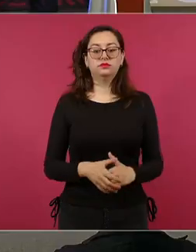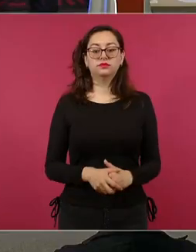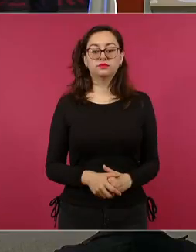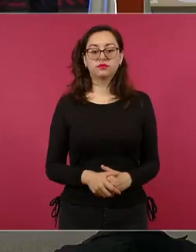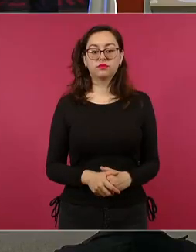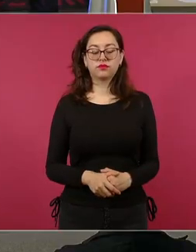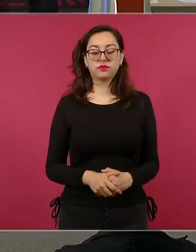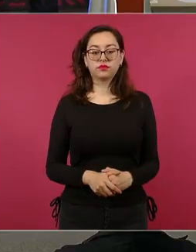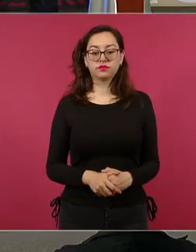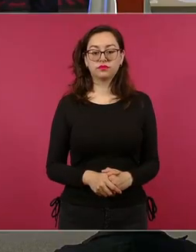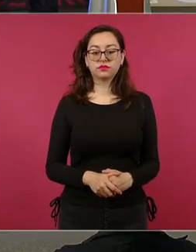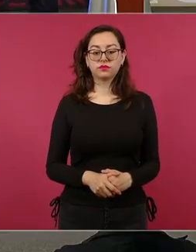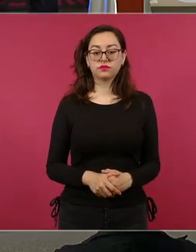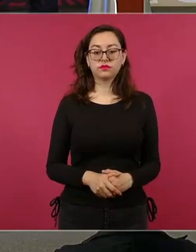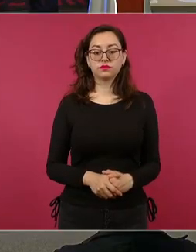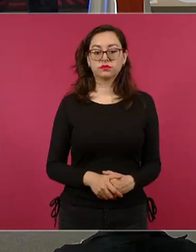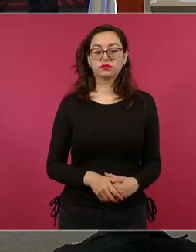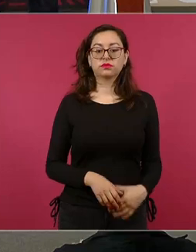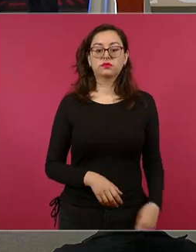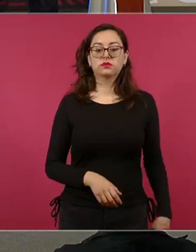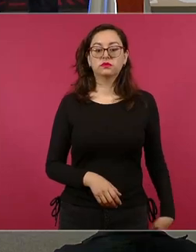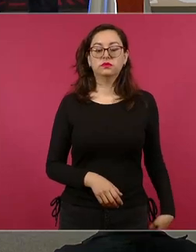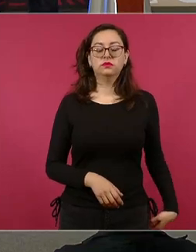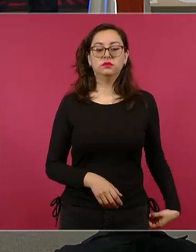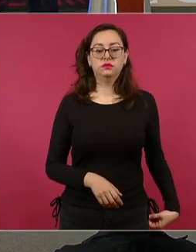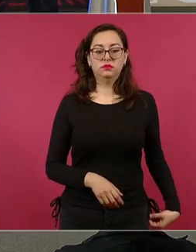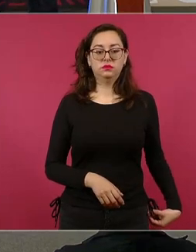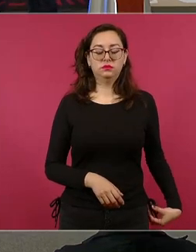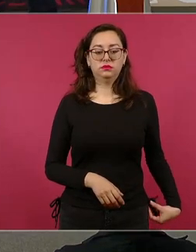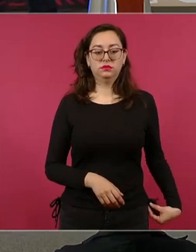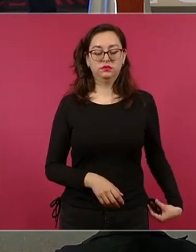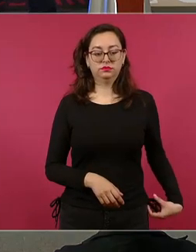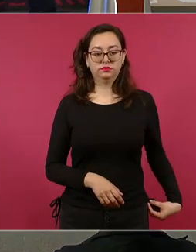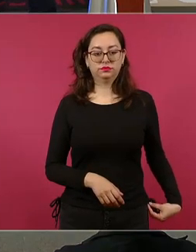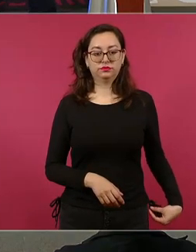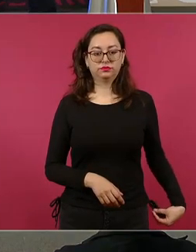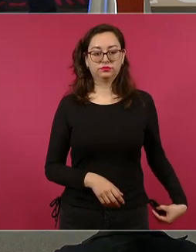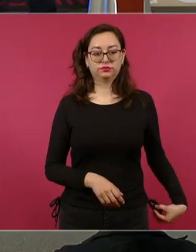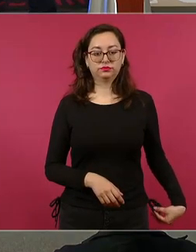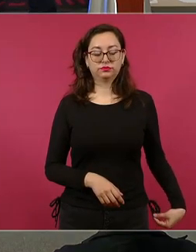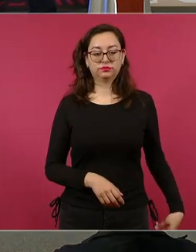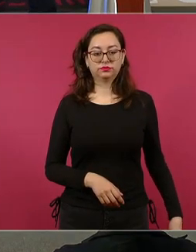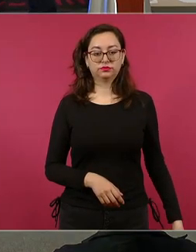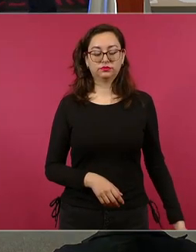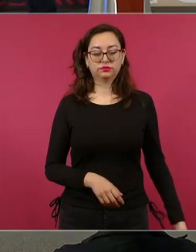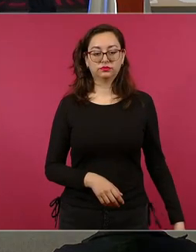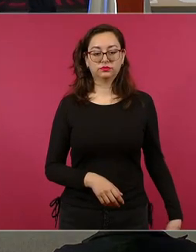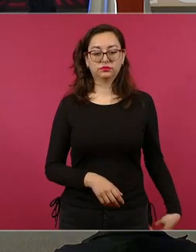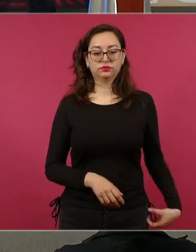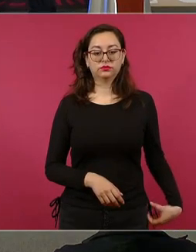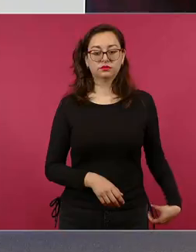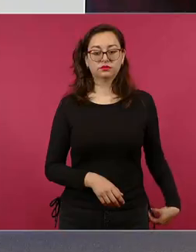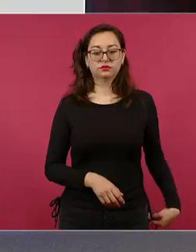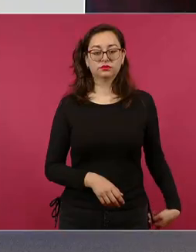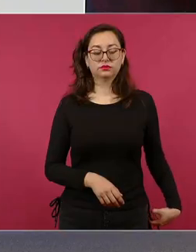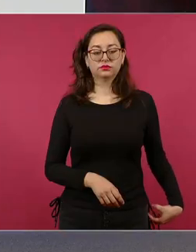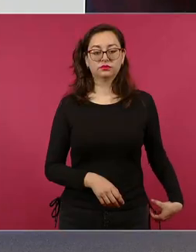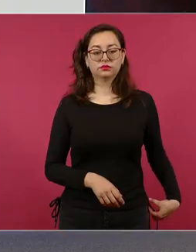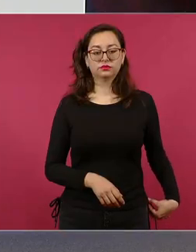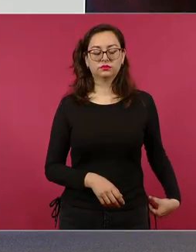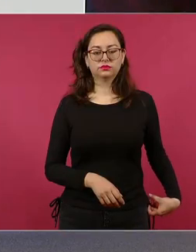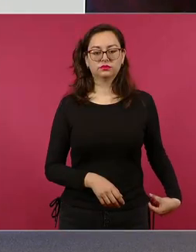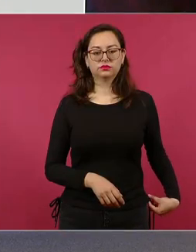Esta vinculación a proceso de estas cinco personas, ellos eran trabajadores en